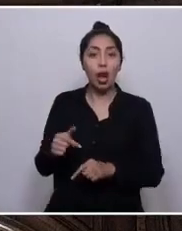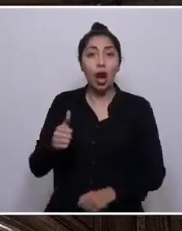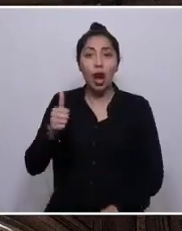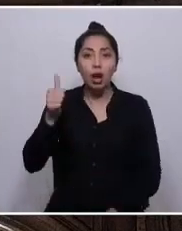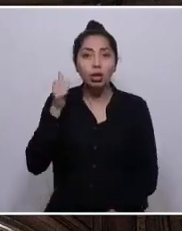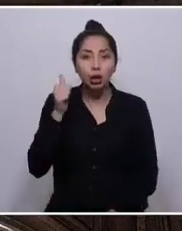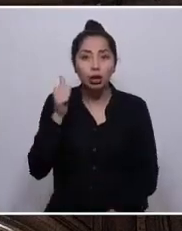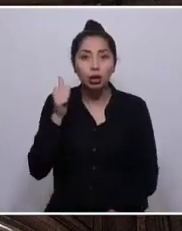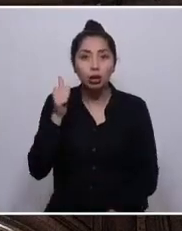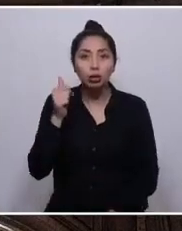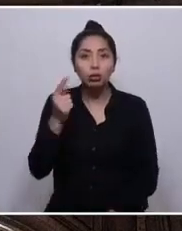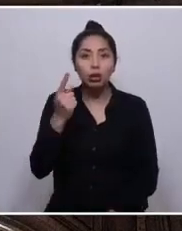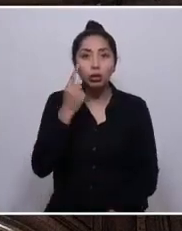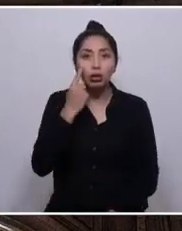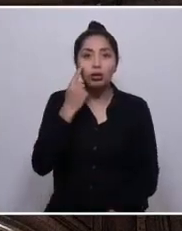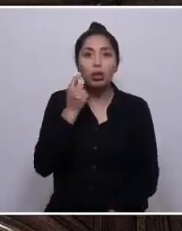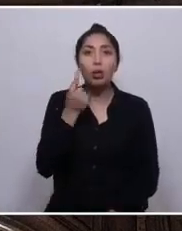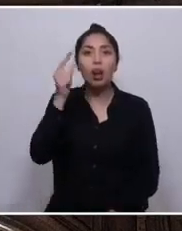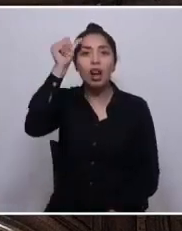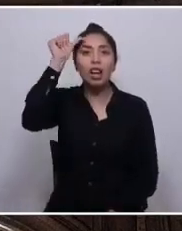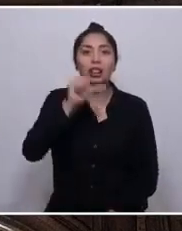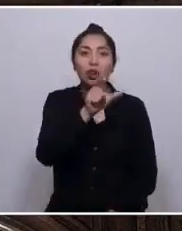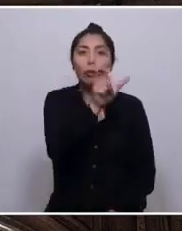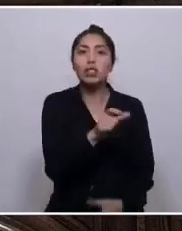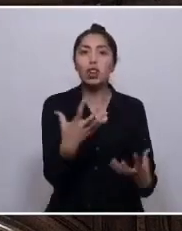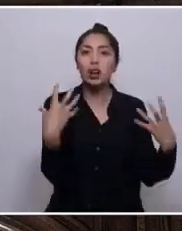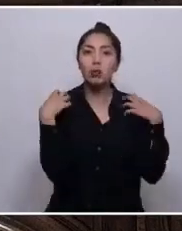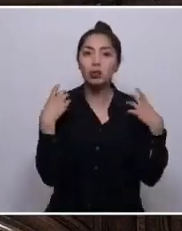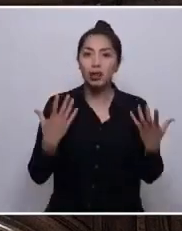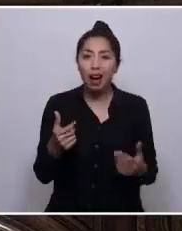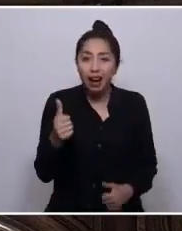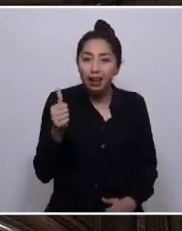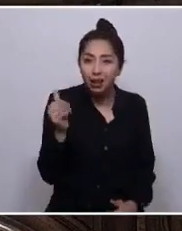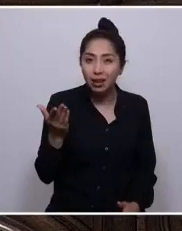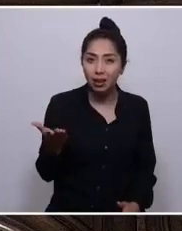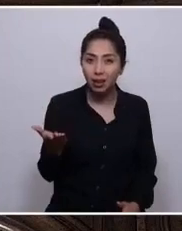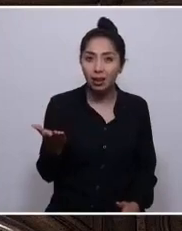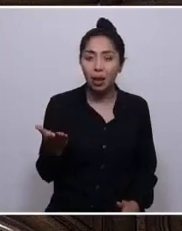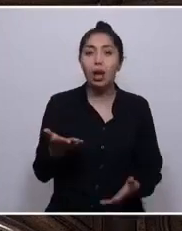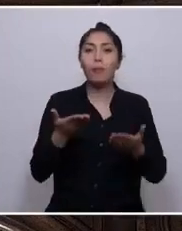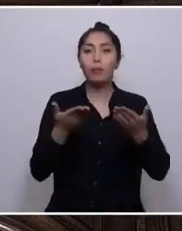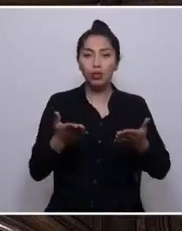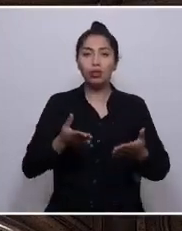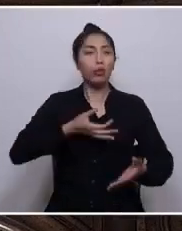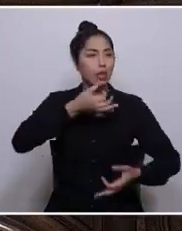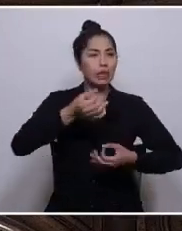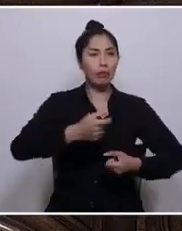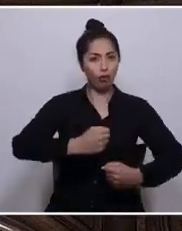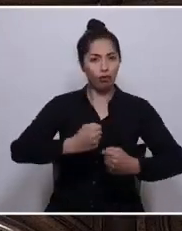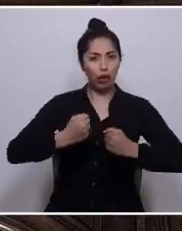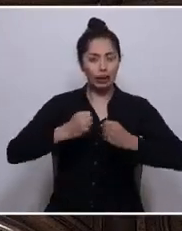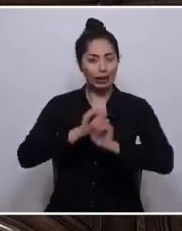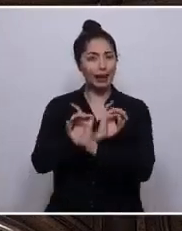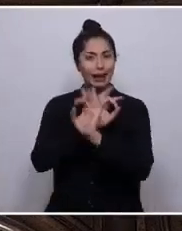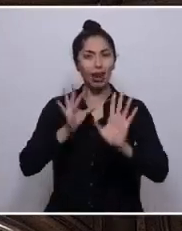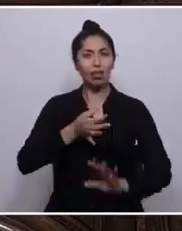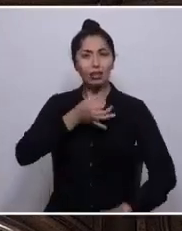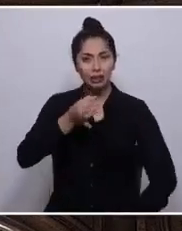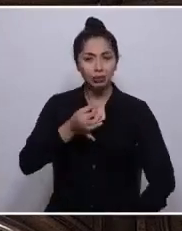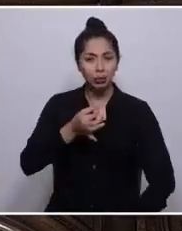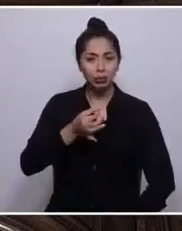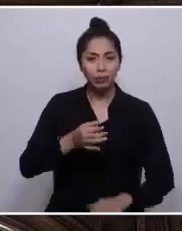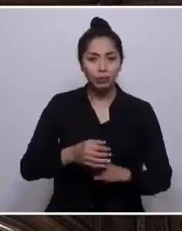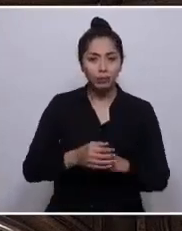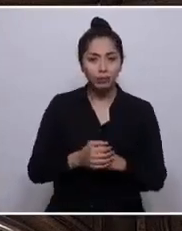conoció la condena contra su agresor. Por eso decimos fuerte y claro, no más lesbodio,